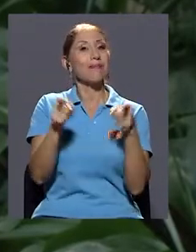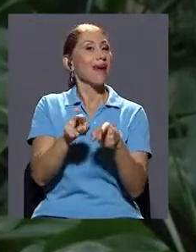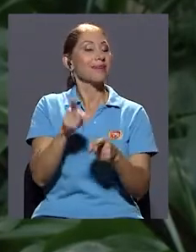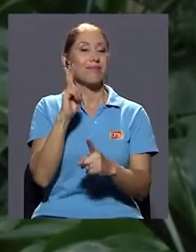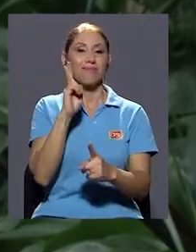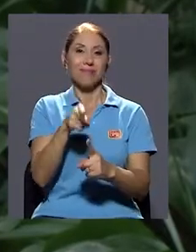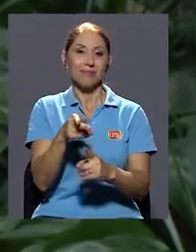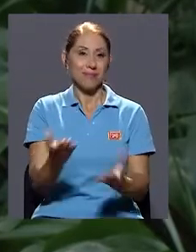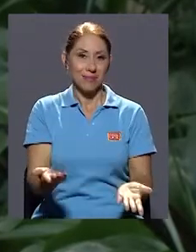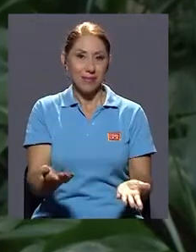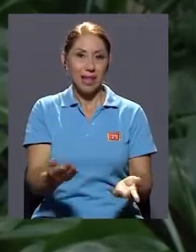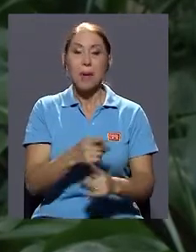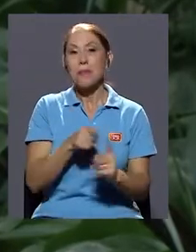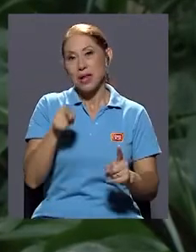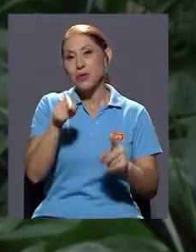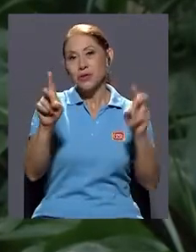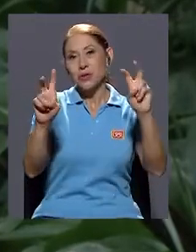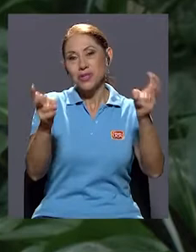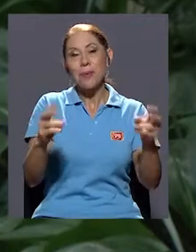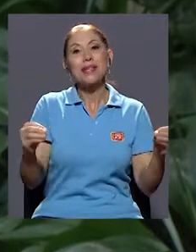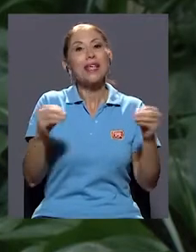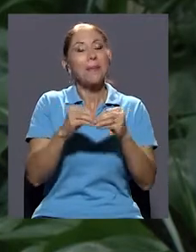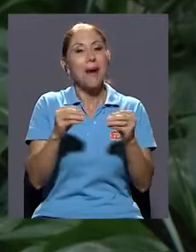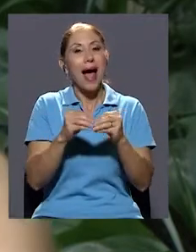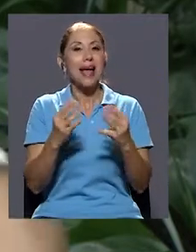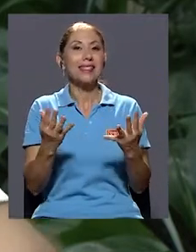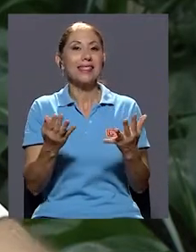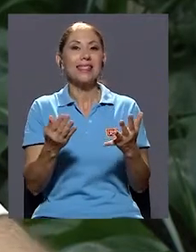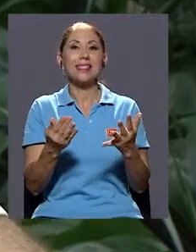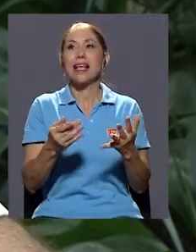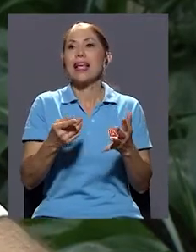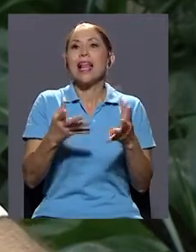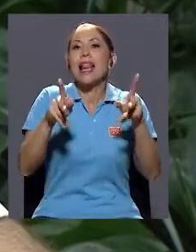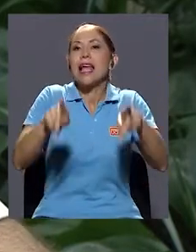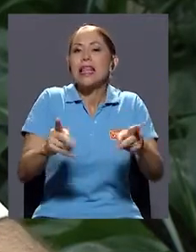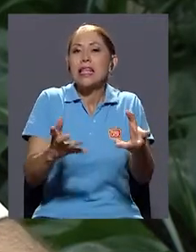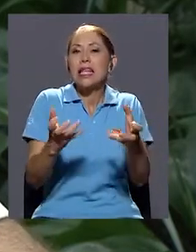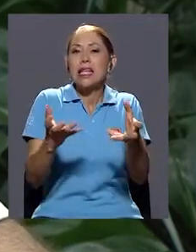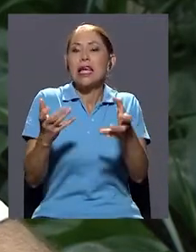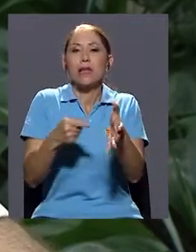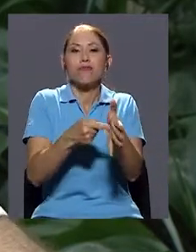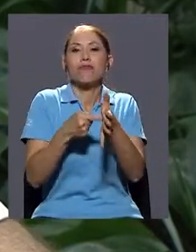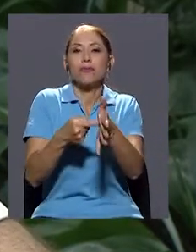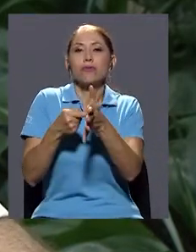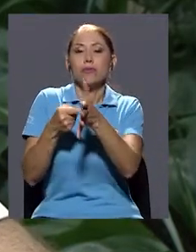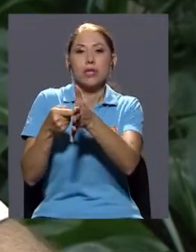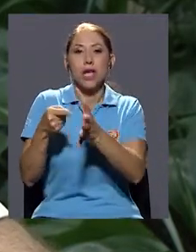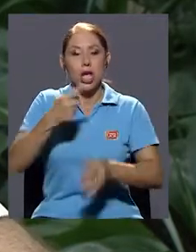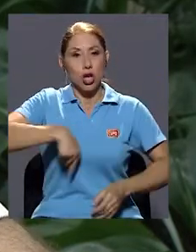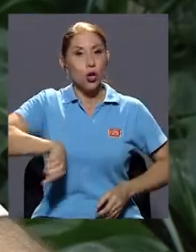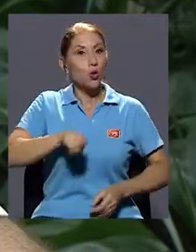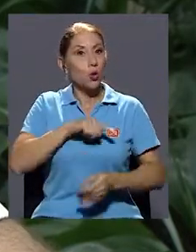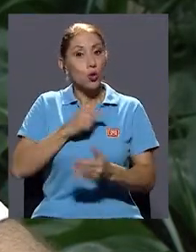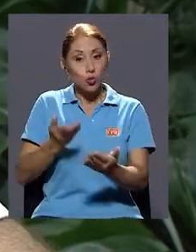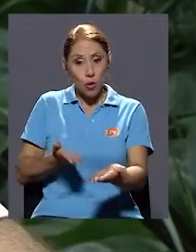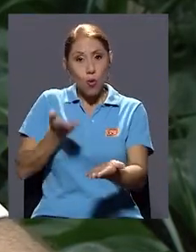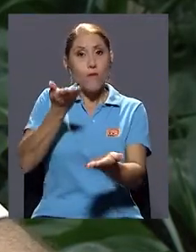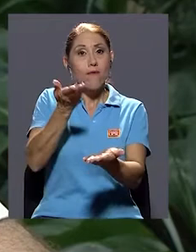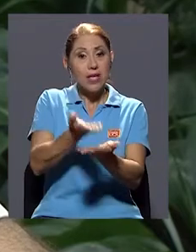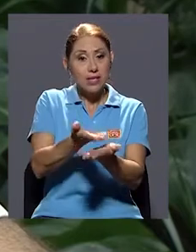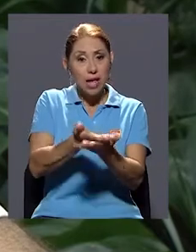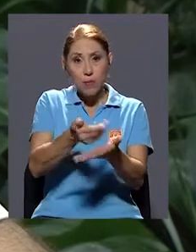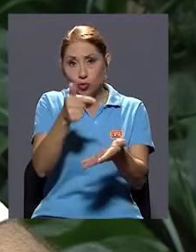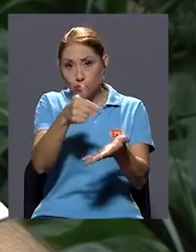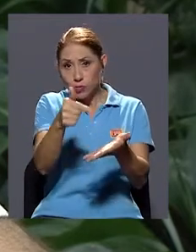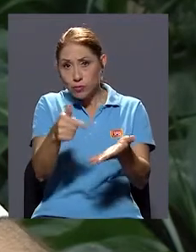¿verdad? Pero usualmente esos son los temas que más demanda tienen. Y que siempre que nosotros ofrecemos posibilidades